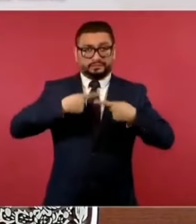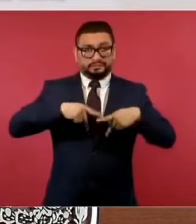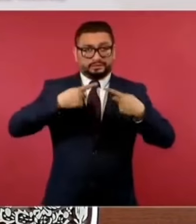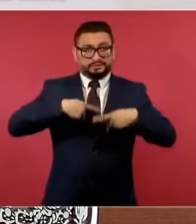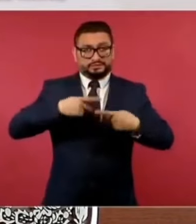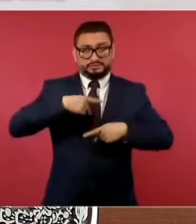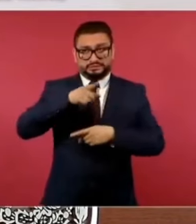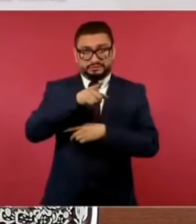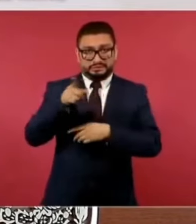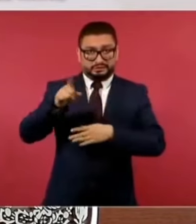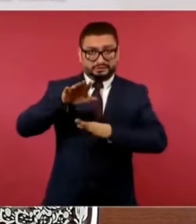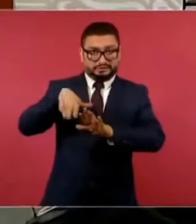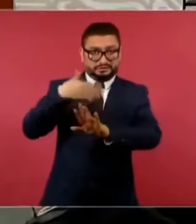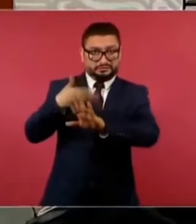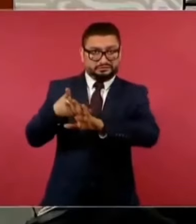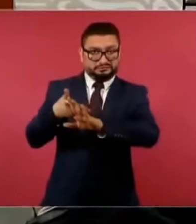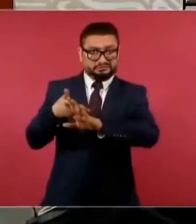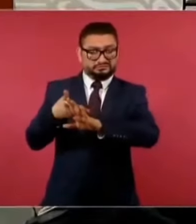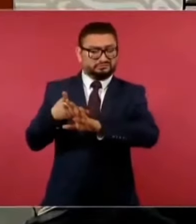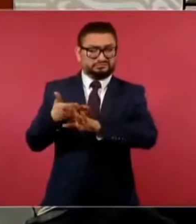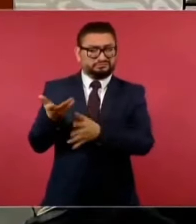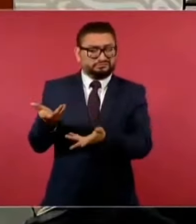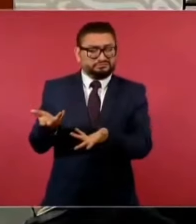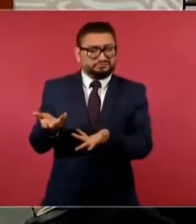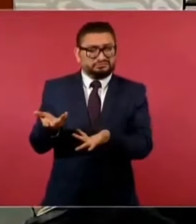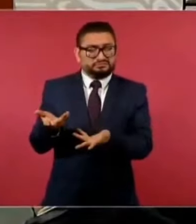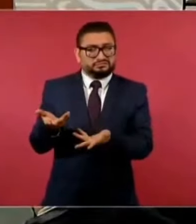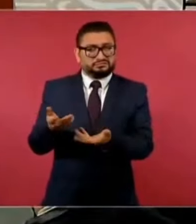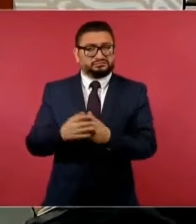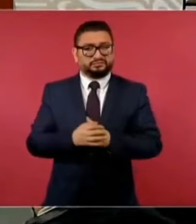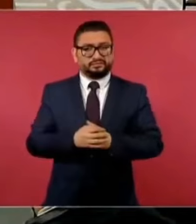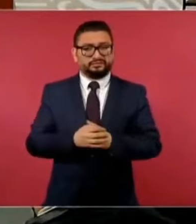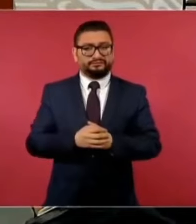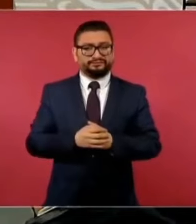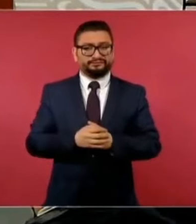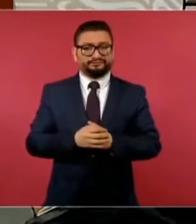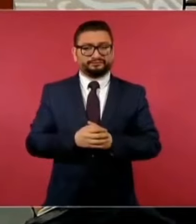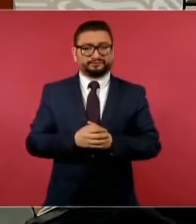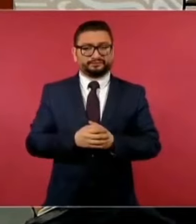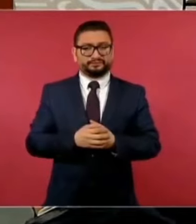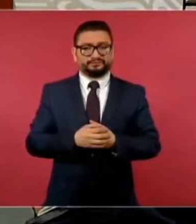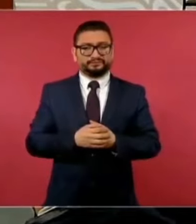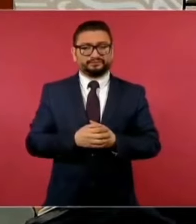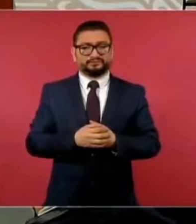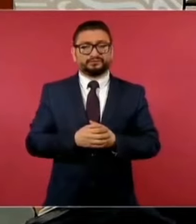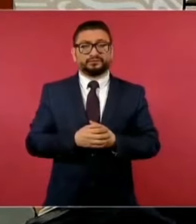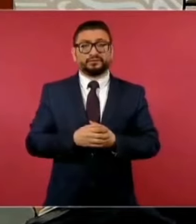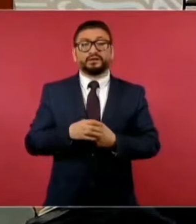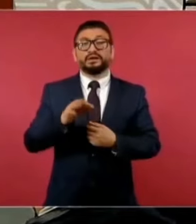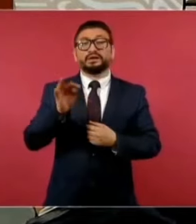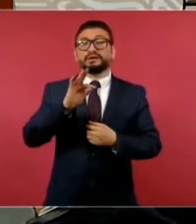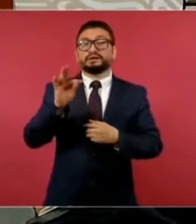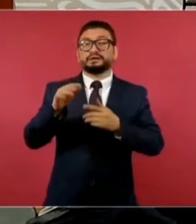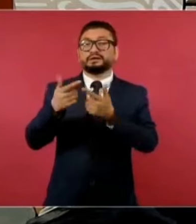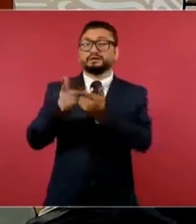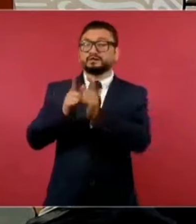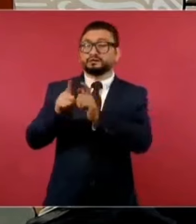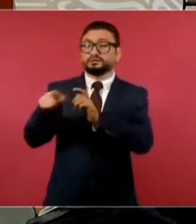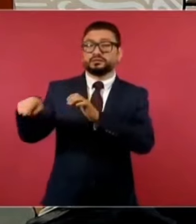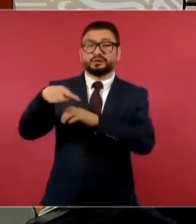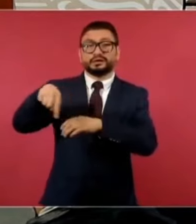tienen la connotación de ser enemigos jurados del gobierno.